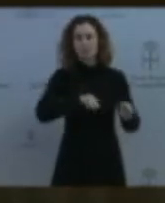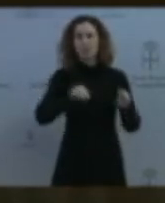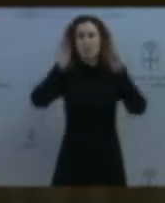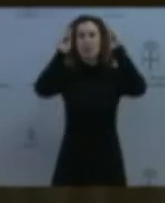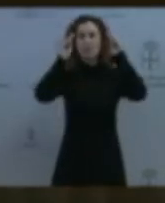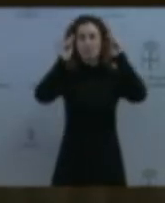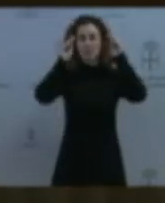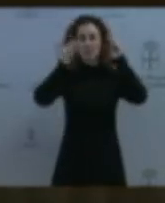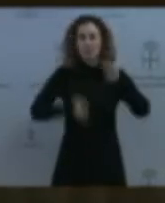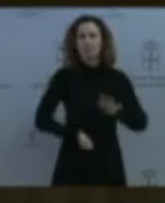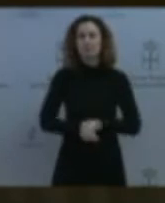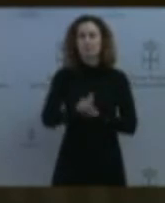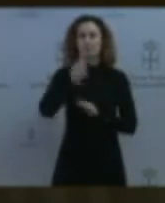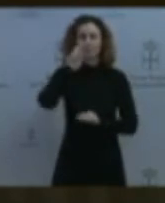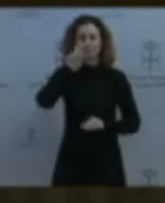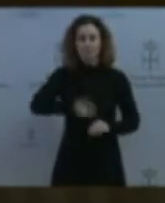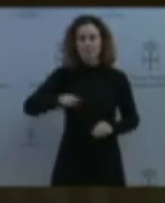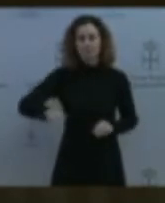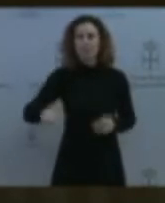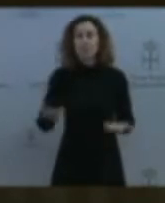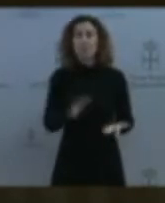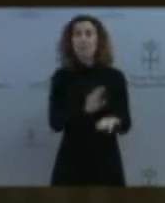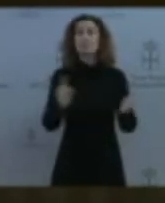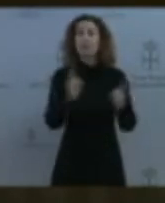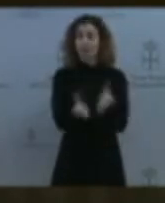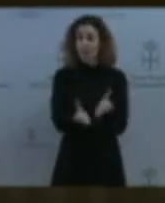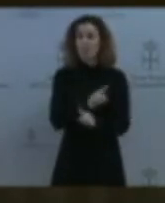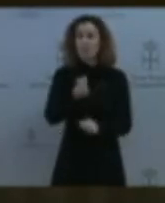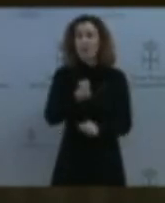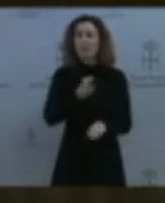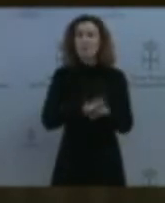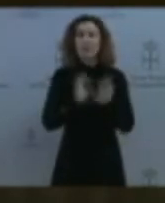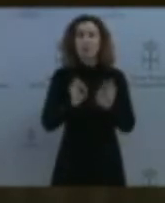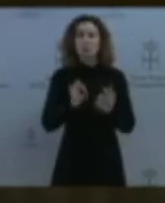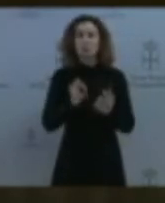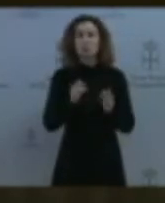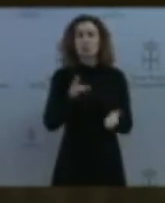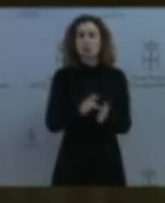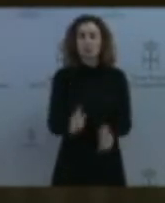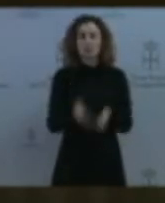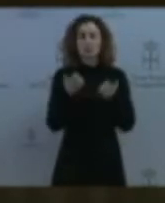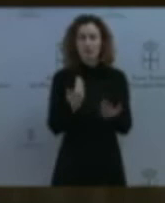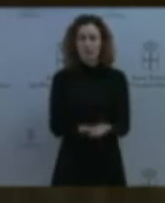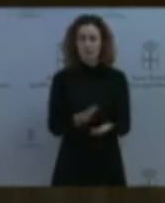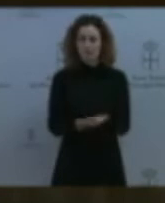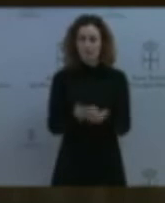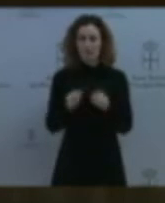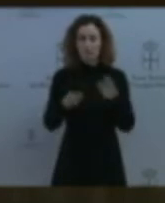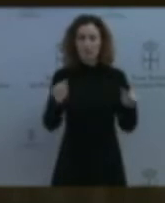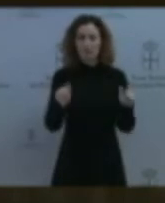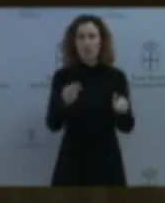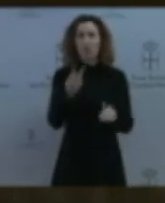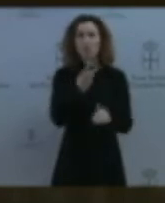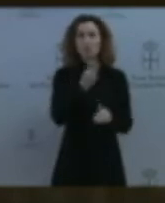realizándose ese cambio, va a valer tanto a quien superar en la prueba de certificación la convocatoria del 20, como a las personas que la saquen a partir